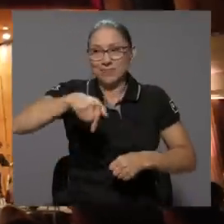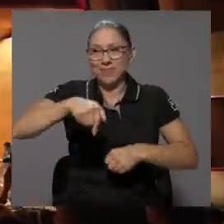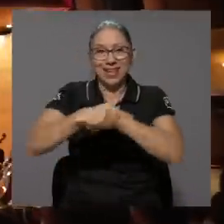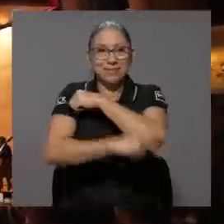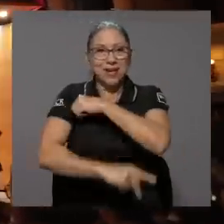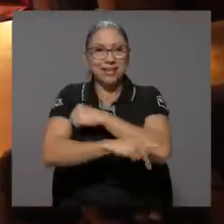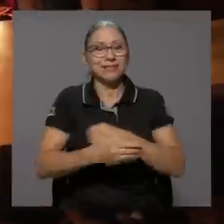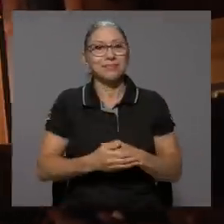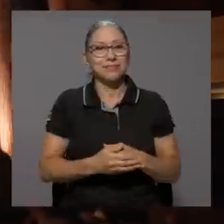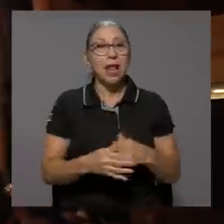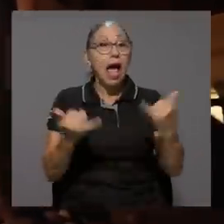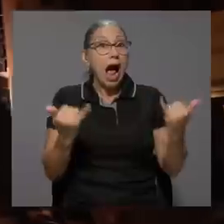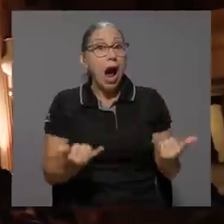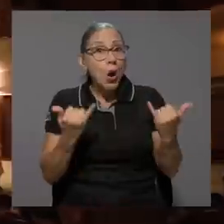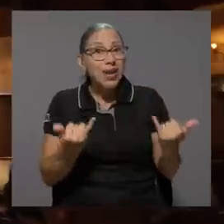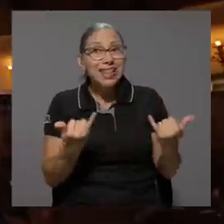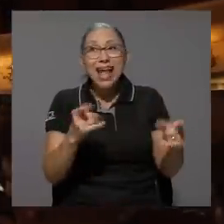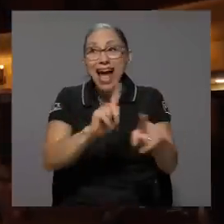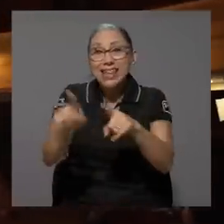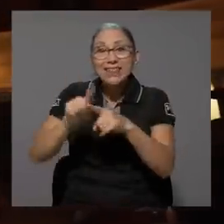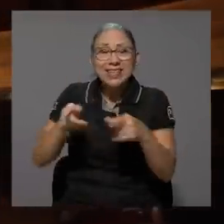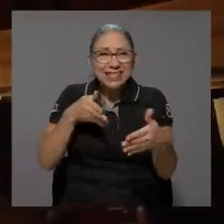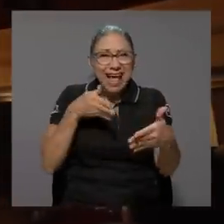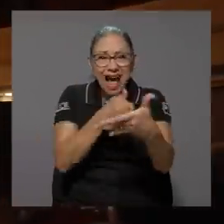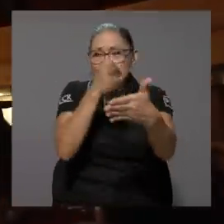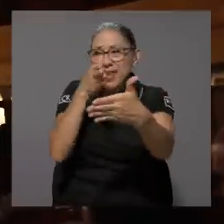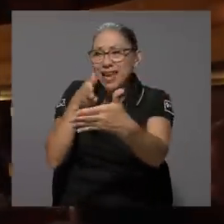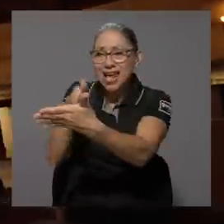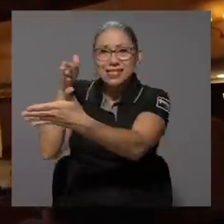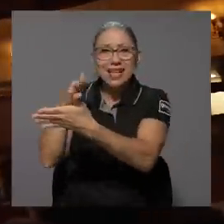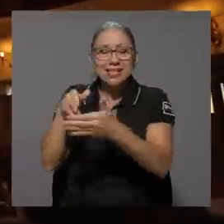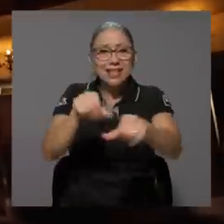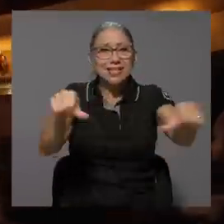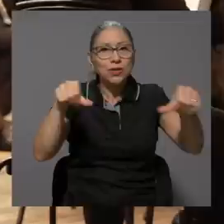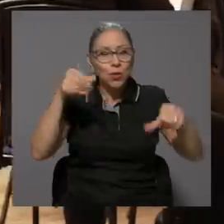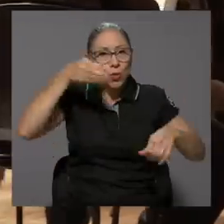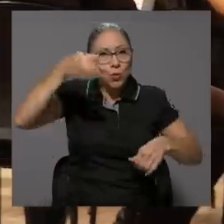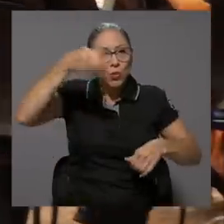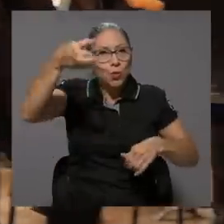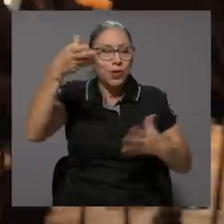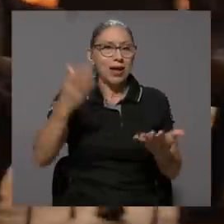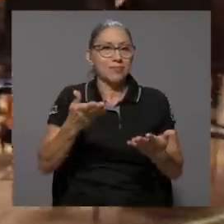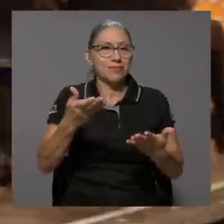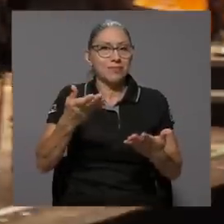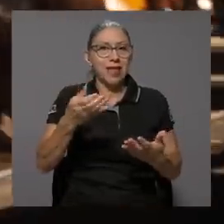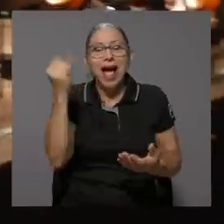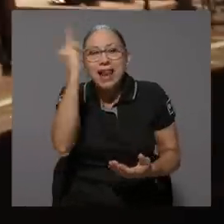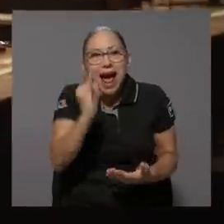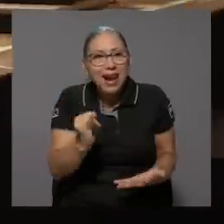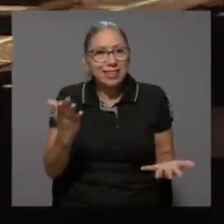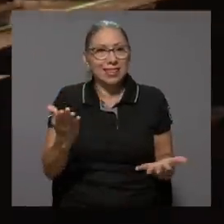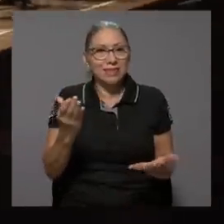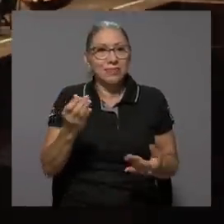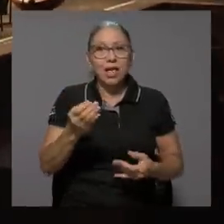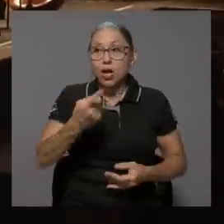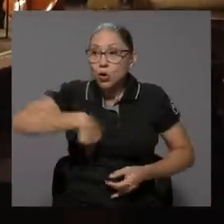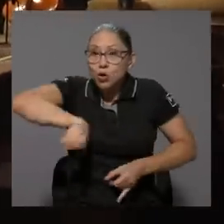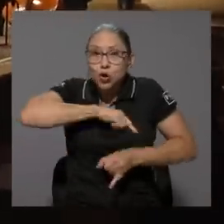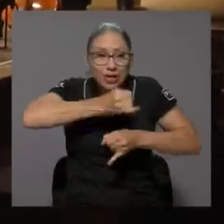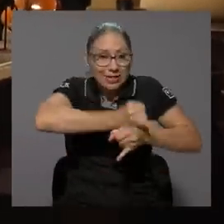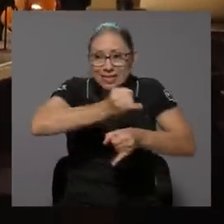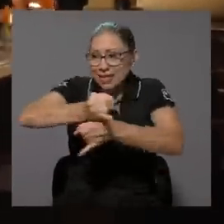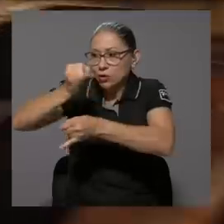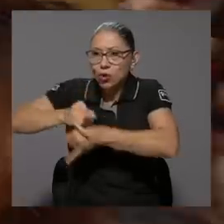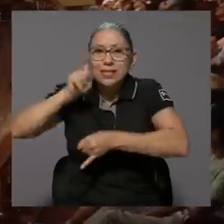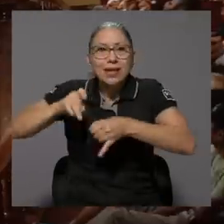país. Todo ahorita que hay ciertas amenazas al sector de cultura, al arte, las instituciones